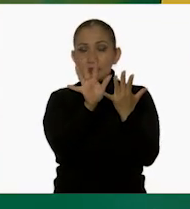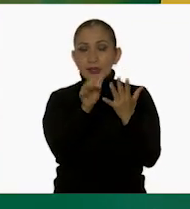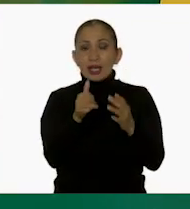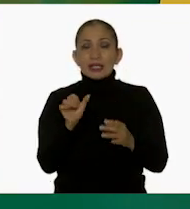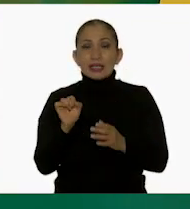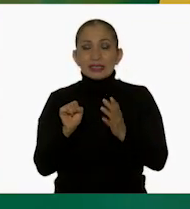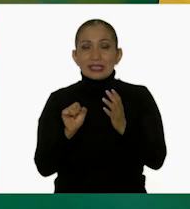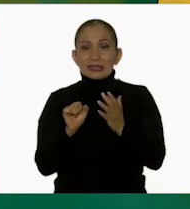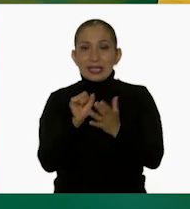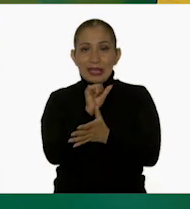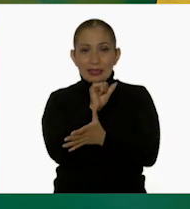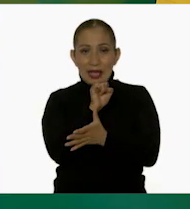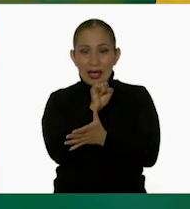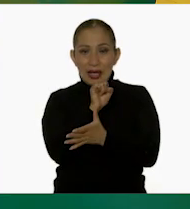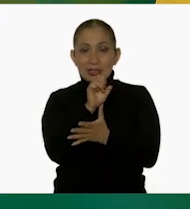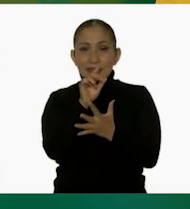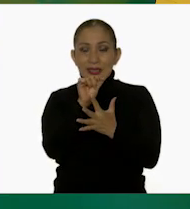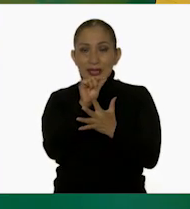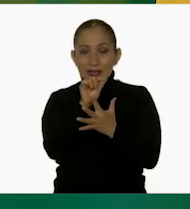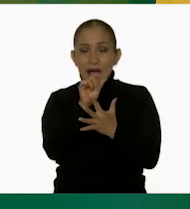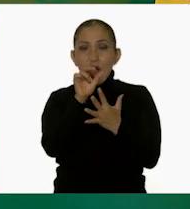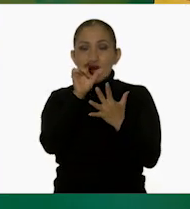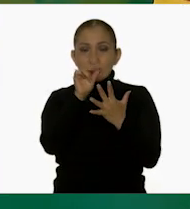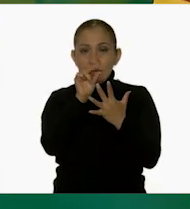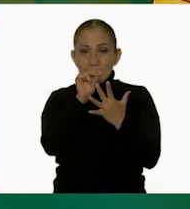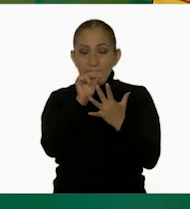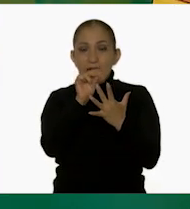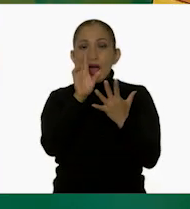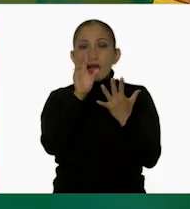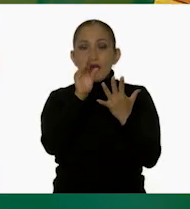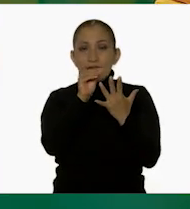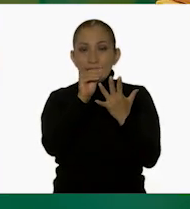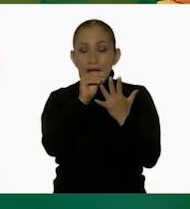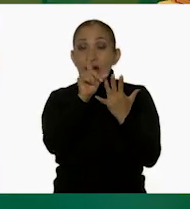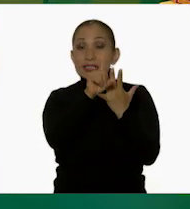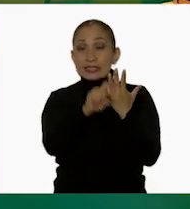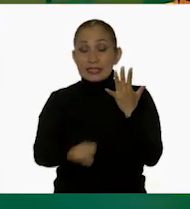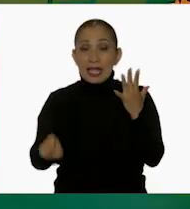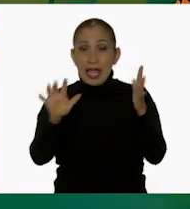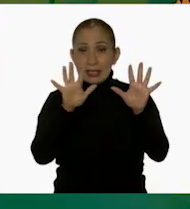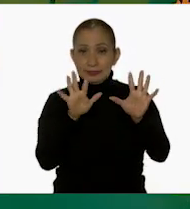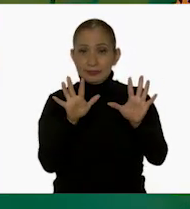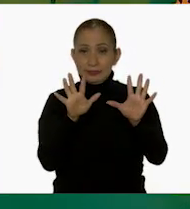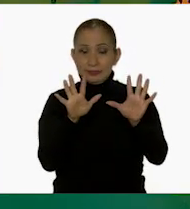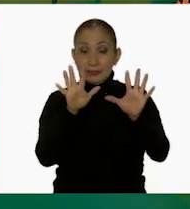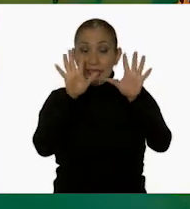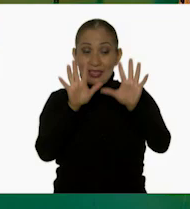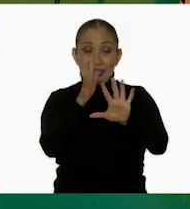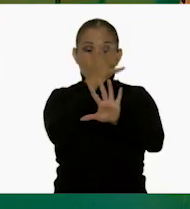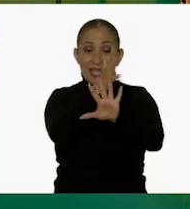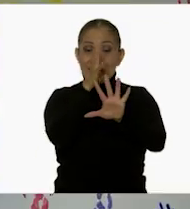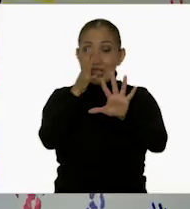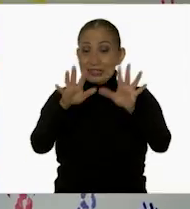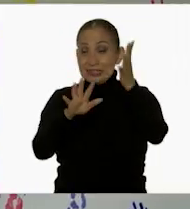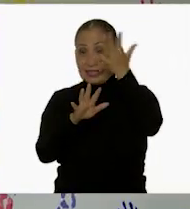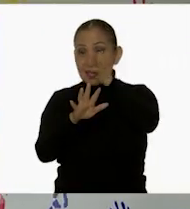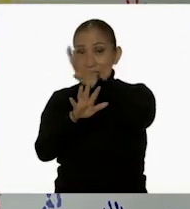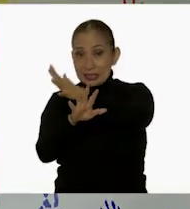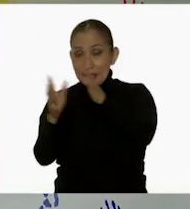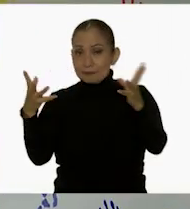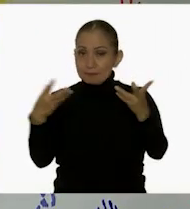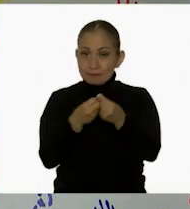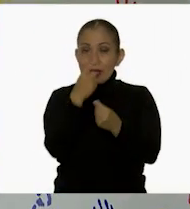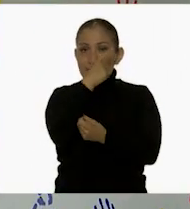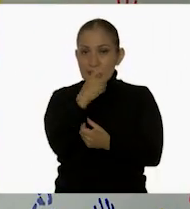Cinco, seis, siete, ocho, nueve, diez. Diez monedas de 10 pesos que son 100